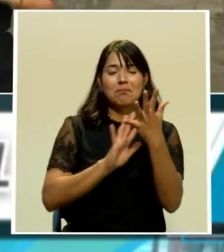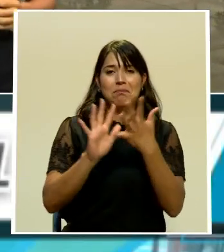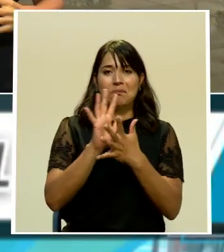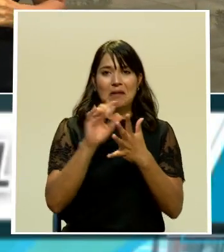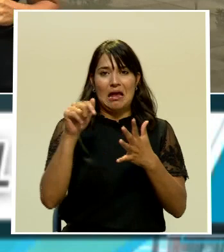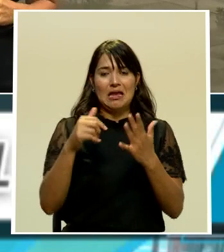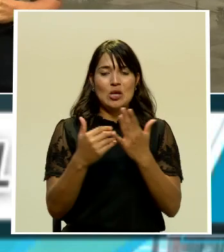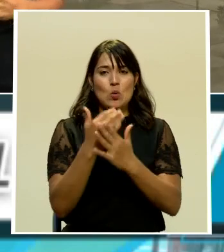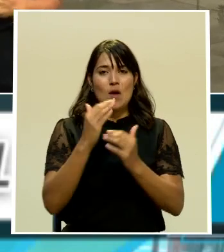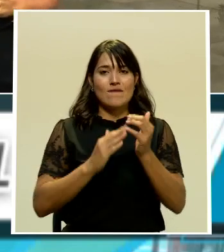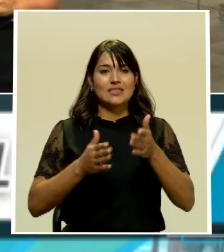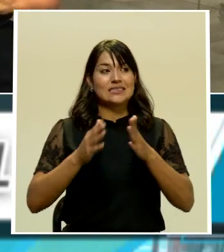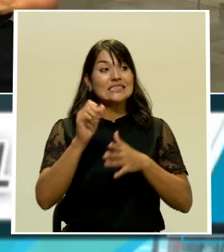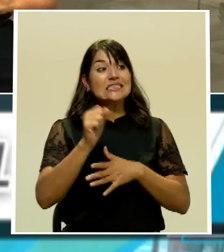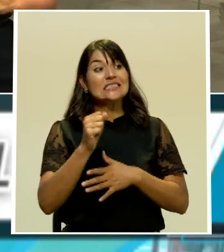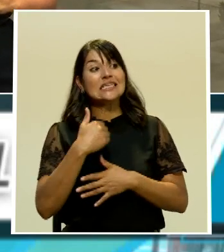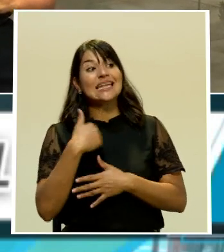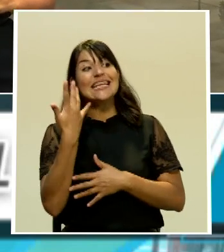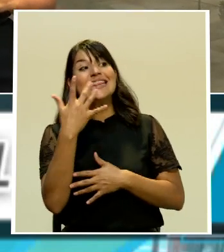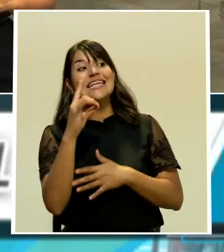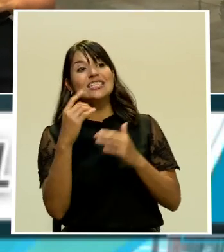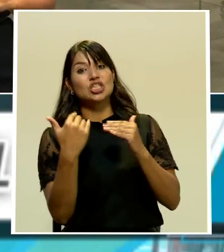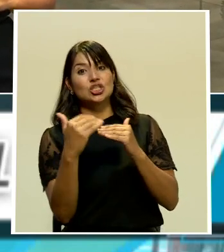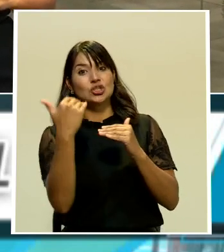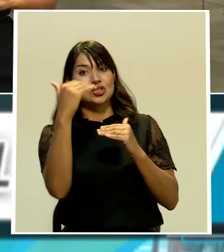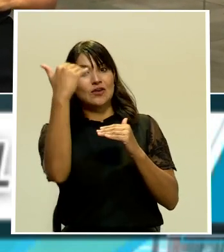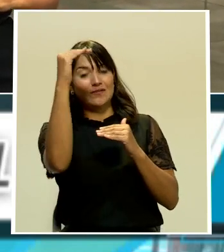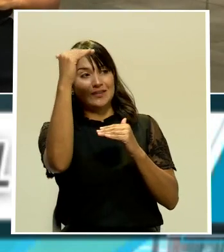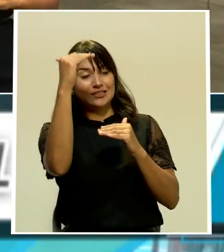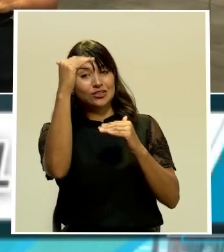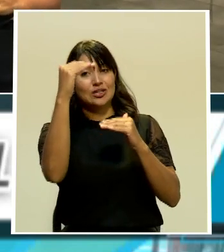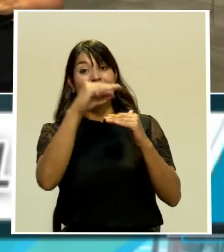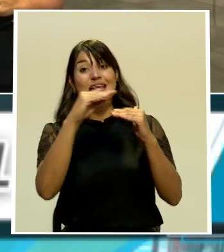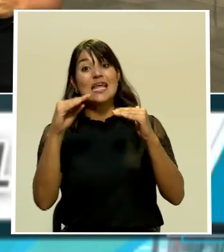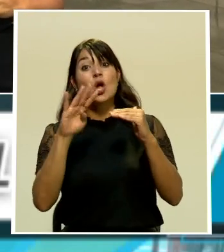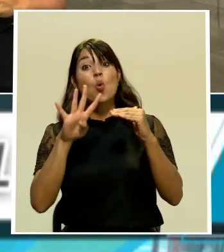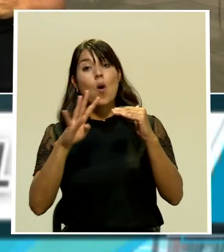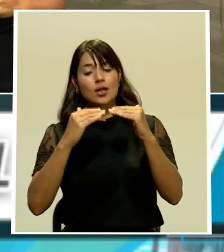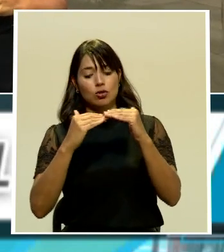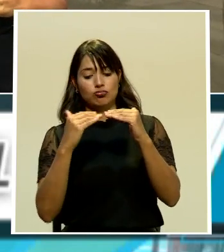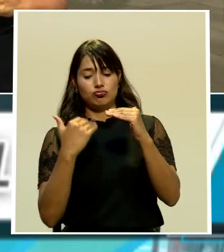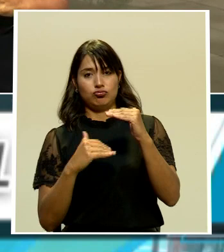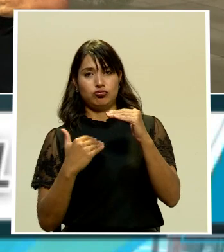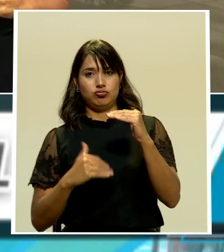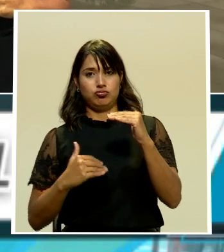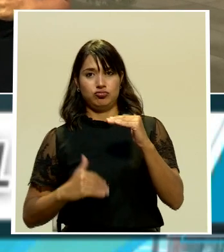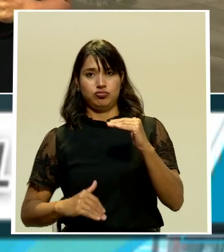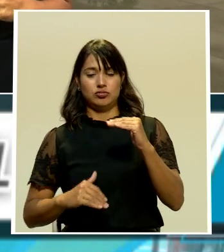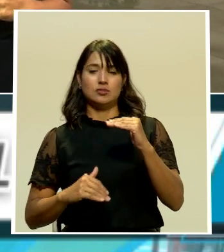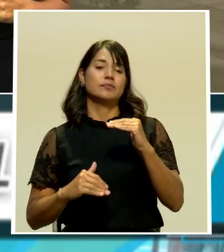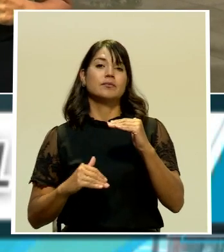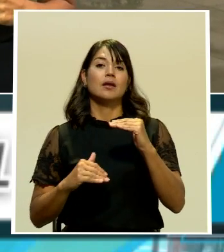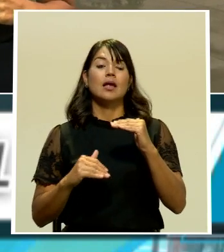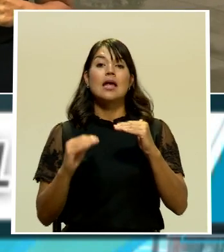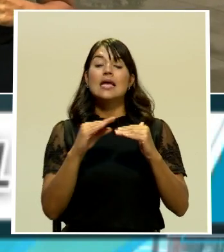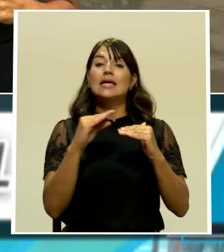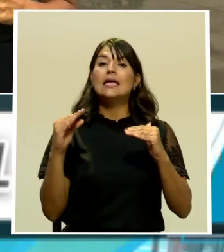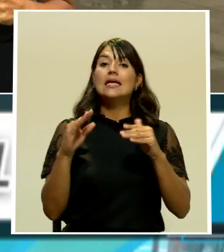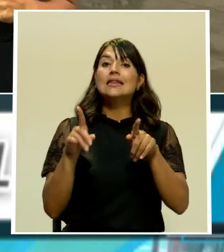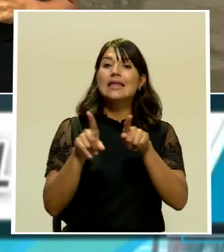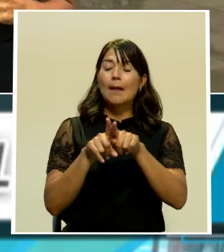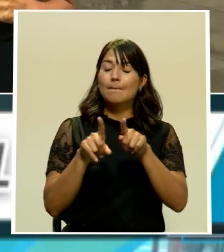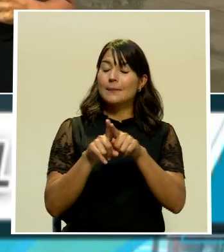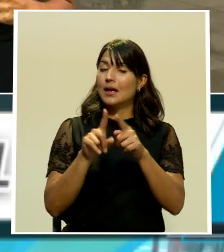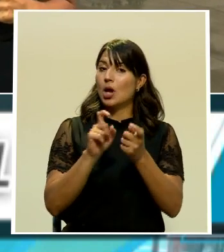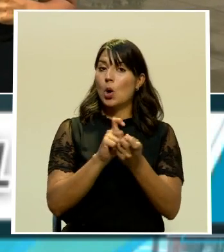es 18 pisos hacia arriba y 4 pisos hacia abajo 4 niveles hacia abajo y además un